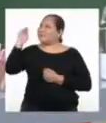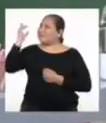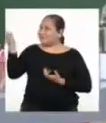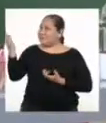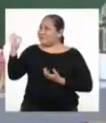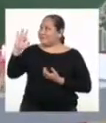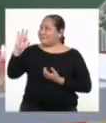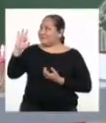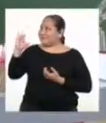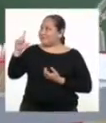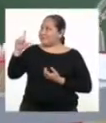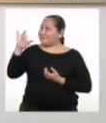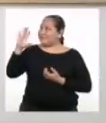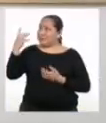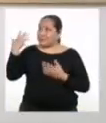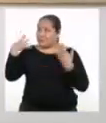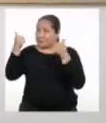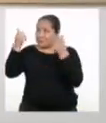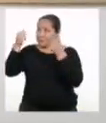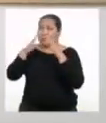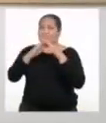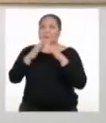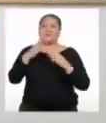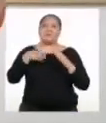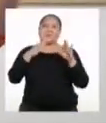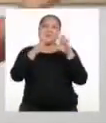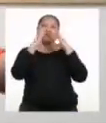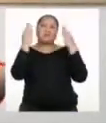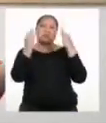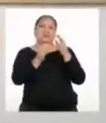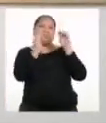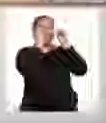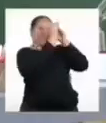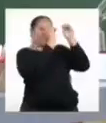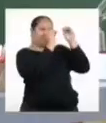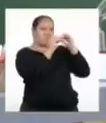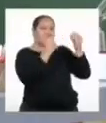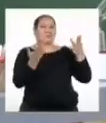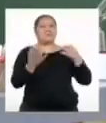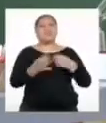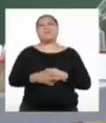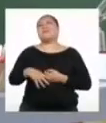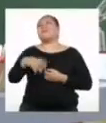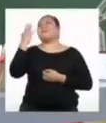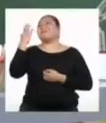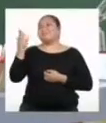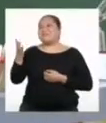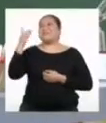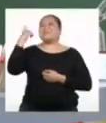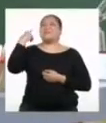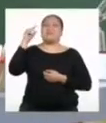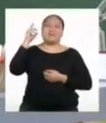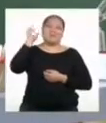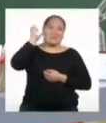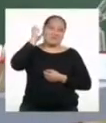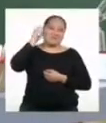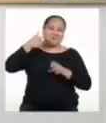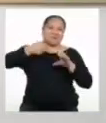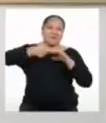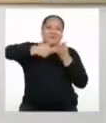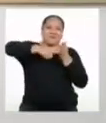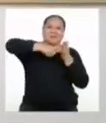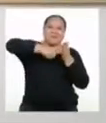Profesora Felicitas, ¿todo bien por casa? Sí, es que mi familia está en plena decoración. Ah, por eso el sonido del